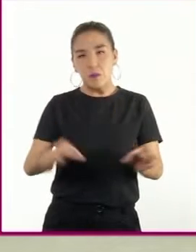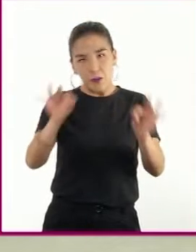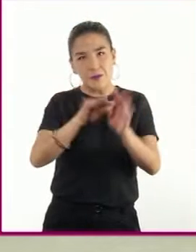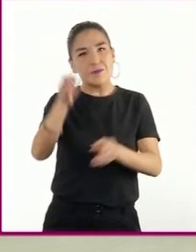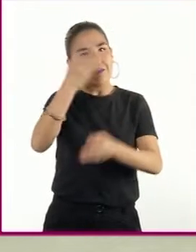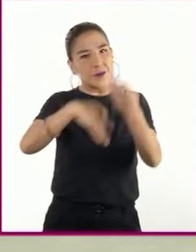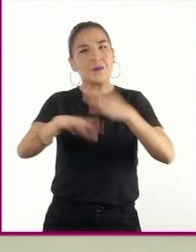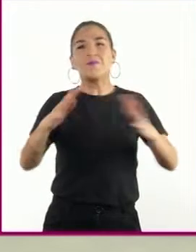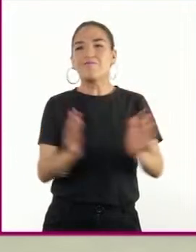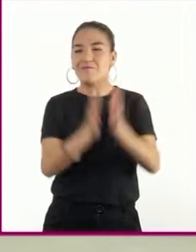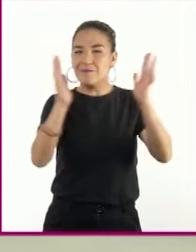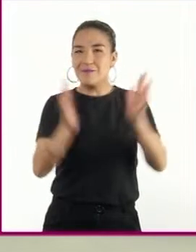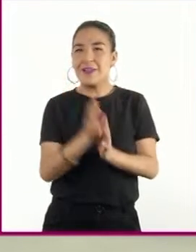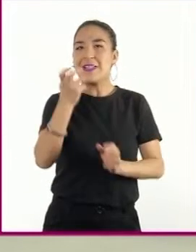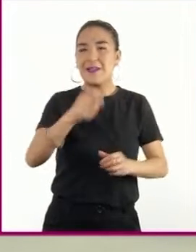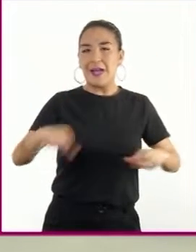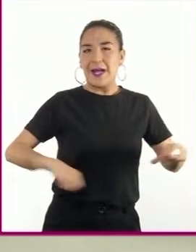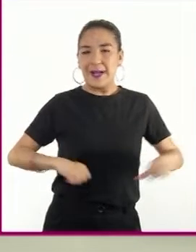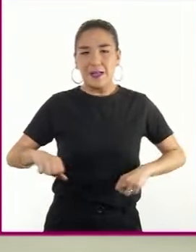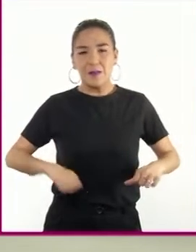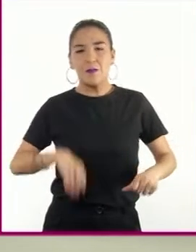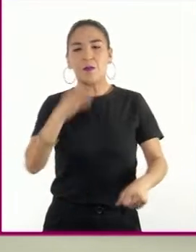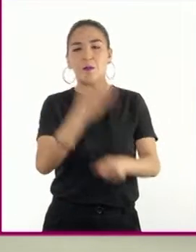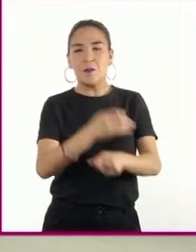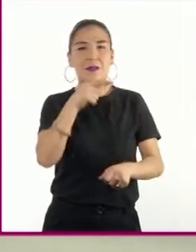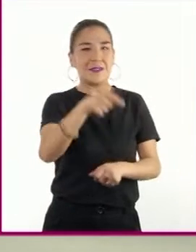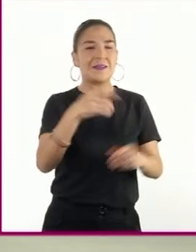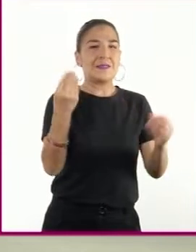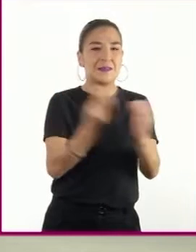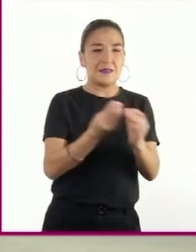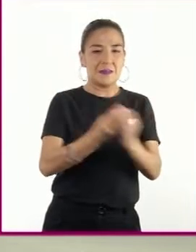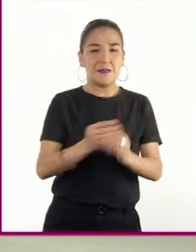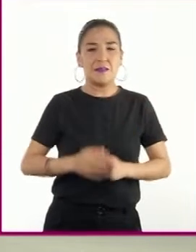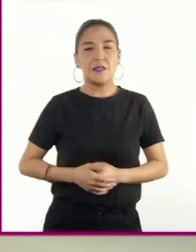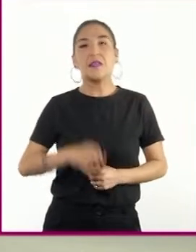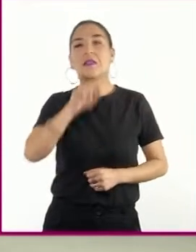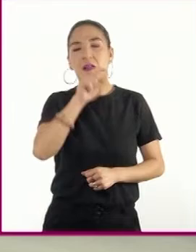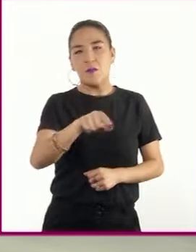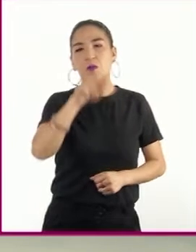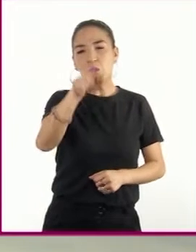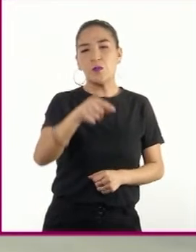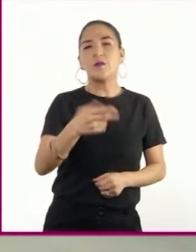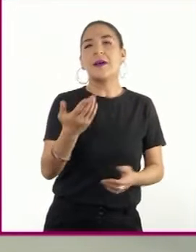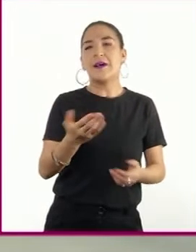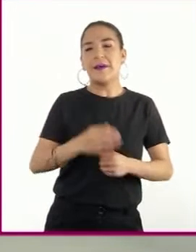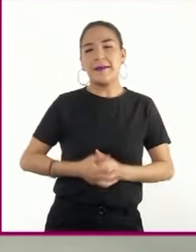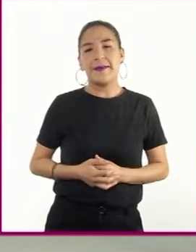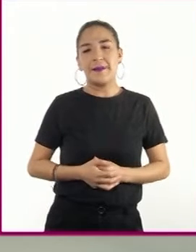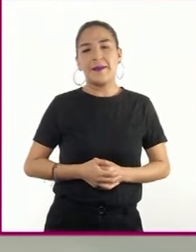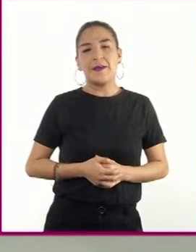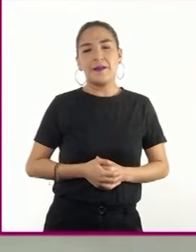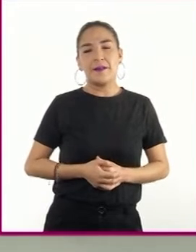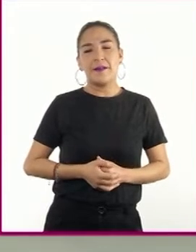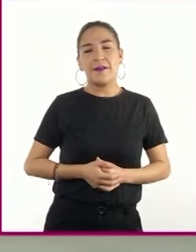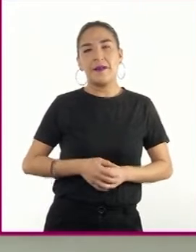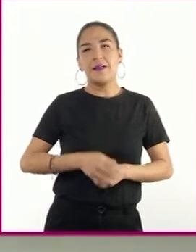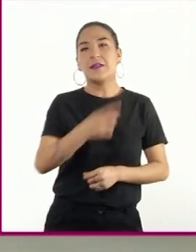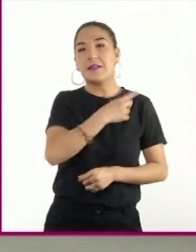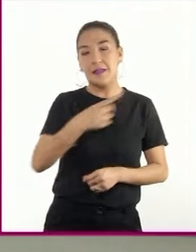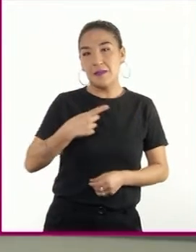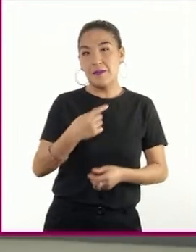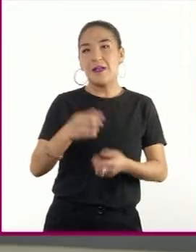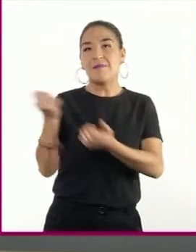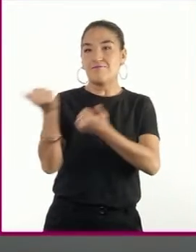¡Suscríbete al canal! También les invito a tener cerca su libro de texto,